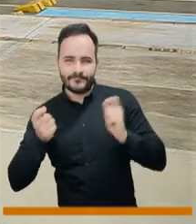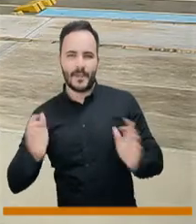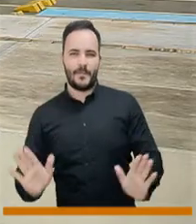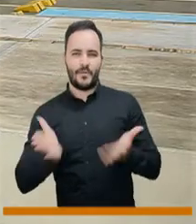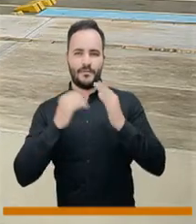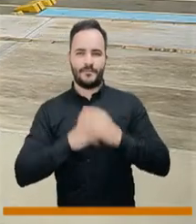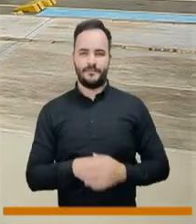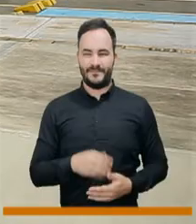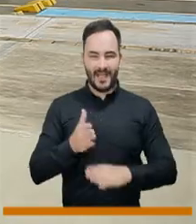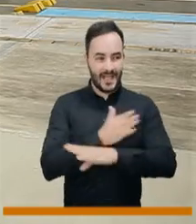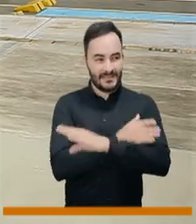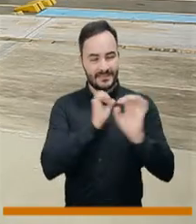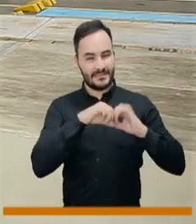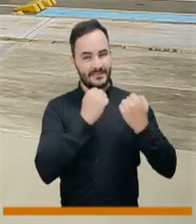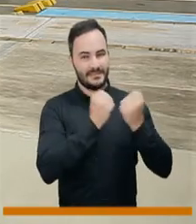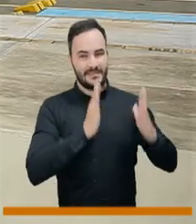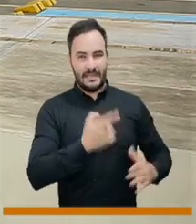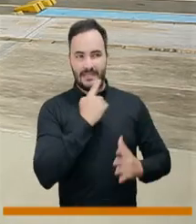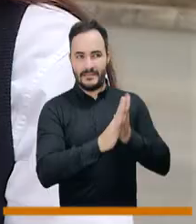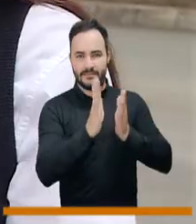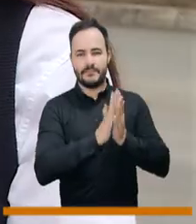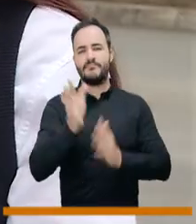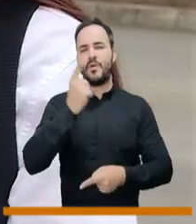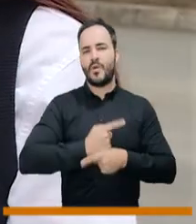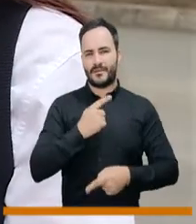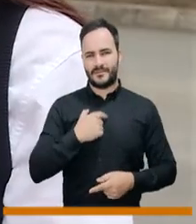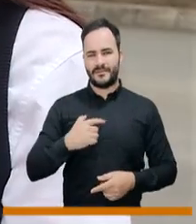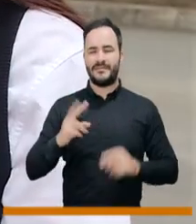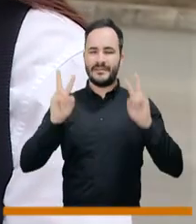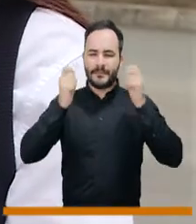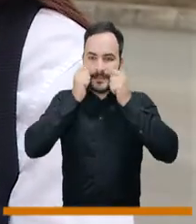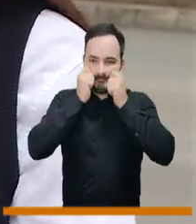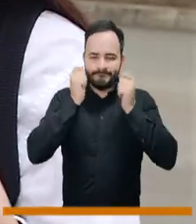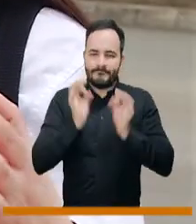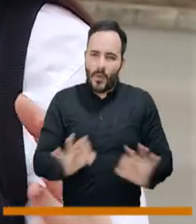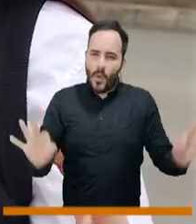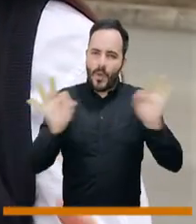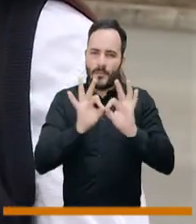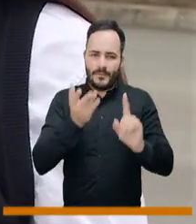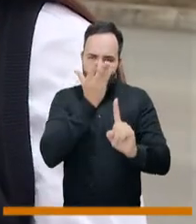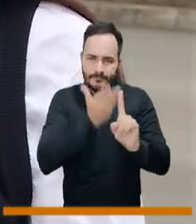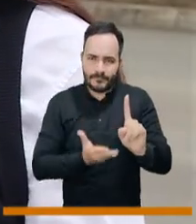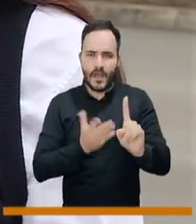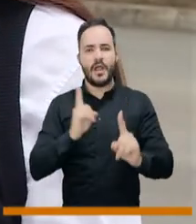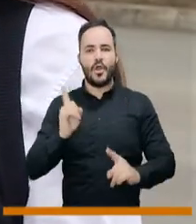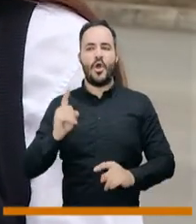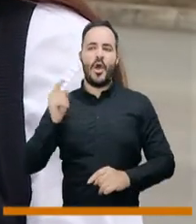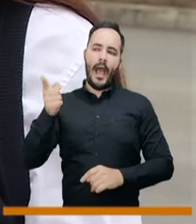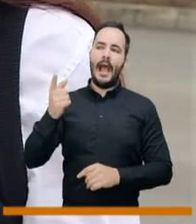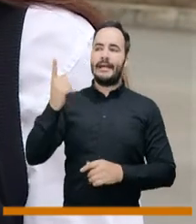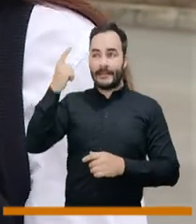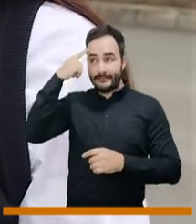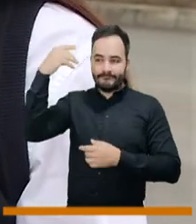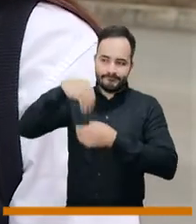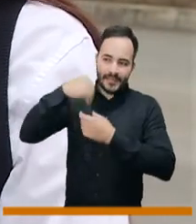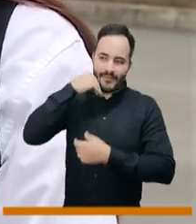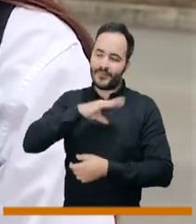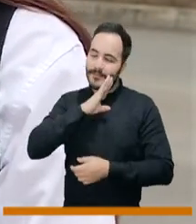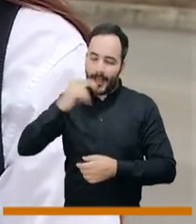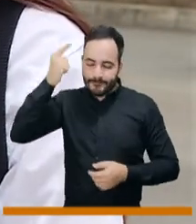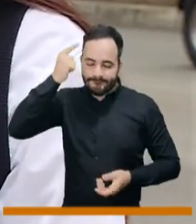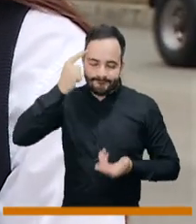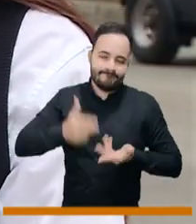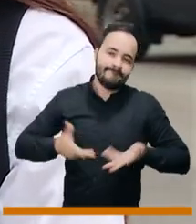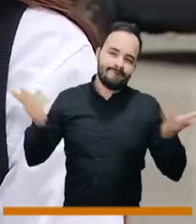ahorita, se está trabajando mucho en la parte de humanización y de cambiar ese estigma que se tenía del paciente con enfermedad mental. En este